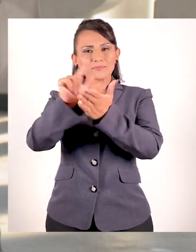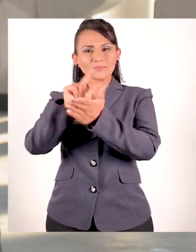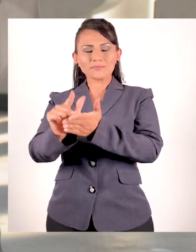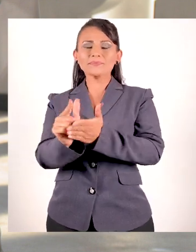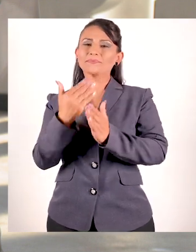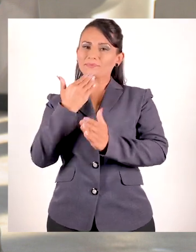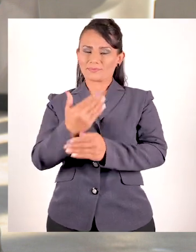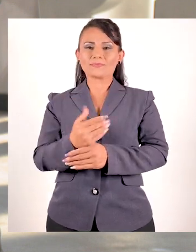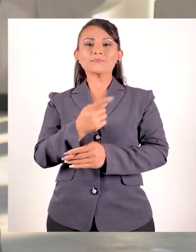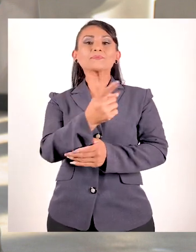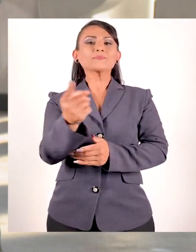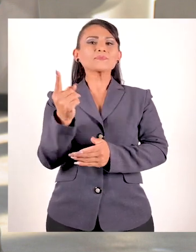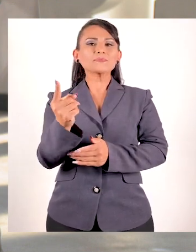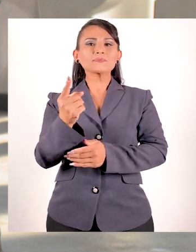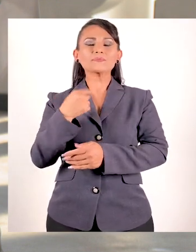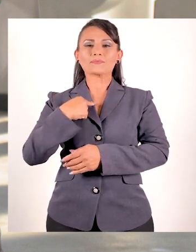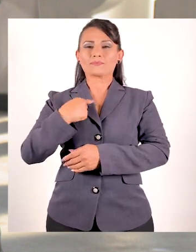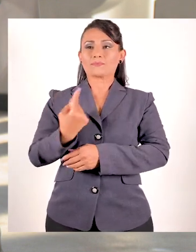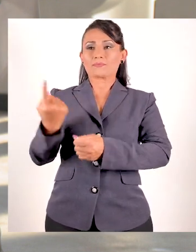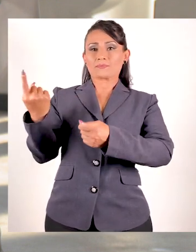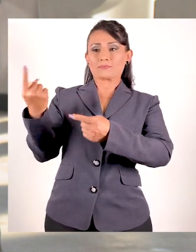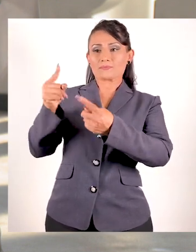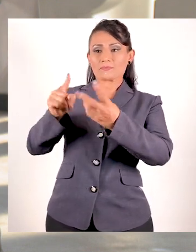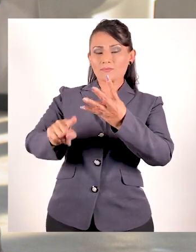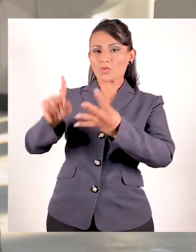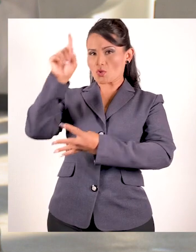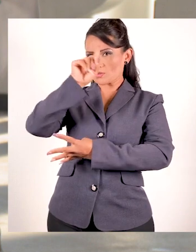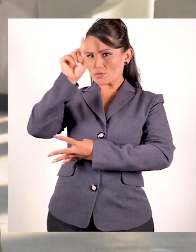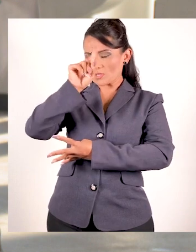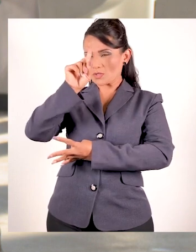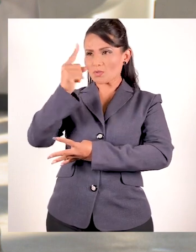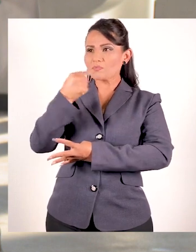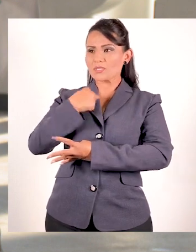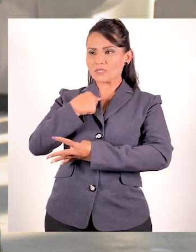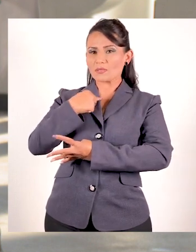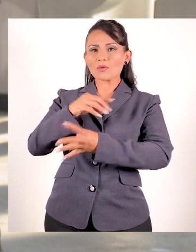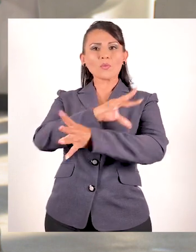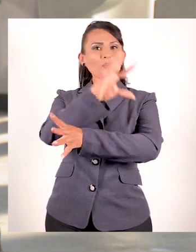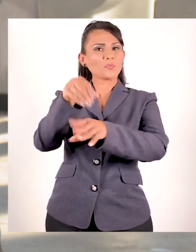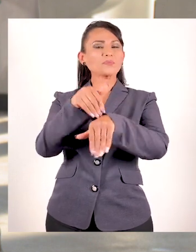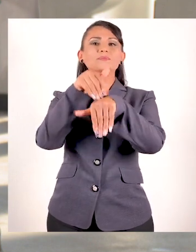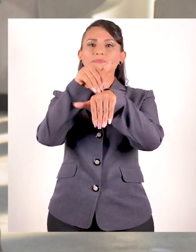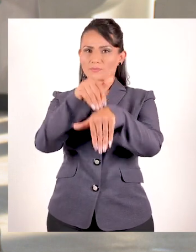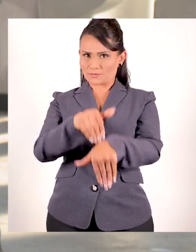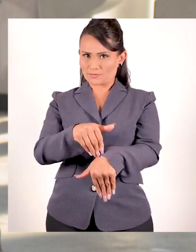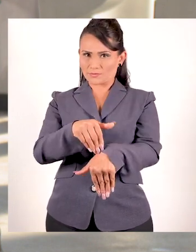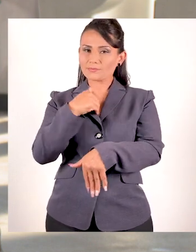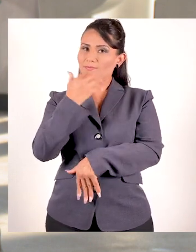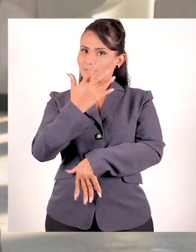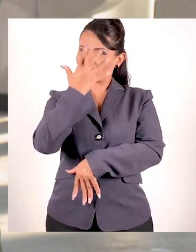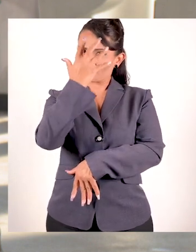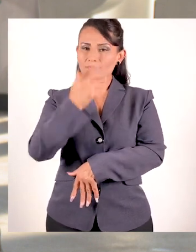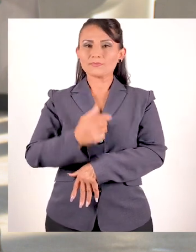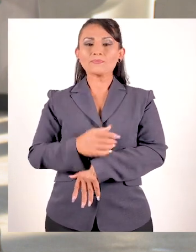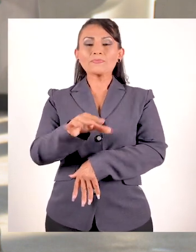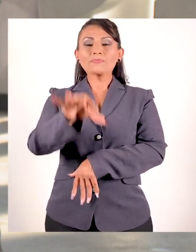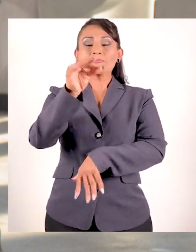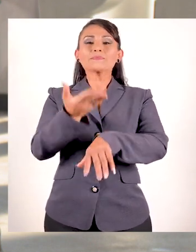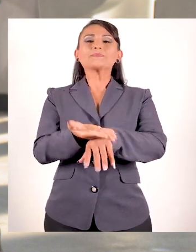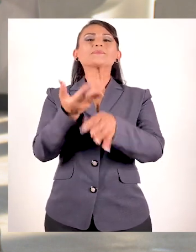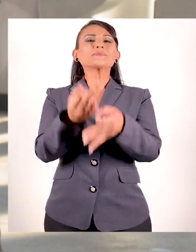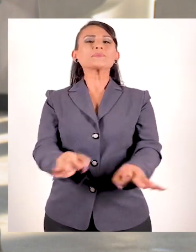de los hogares. Además, sigamos tomando en serio cada una de las recomendaciones.